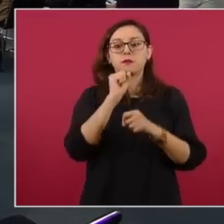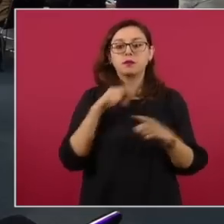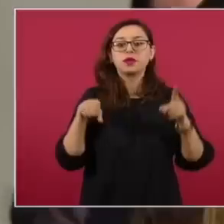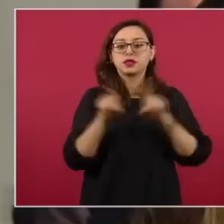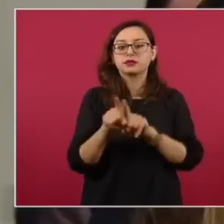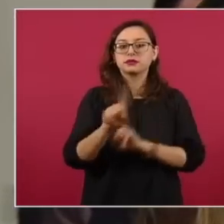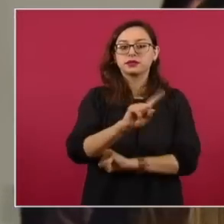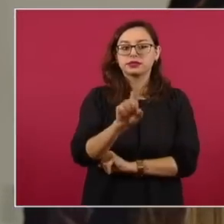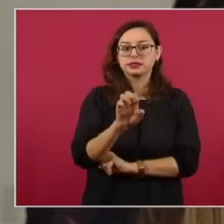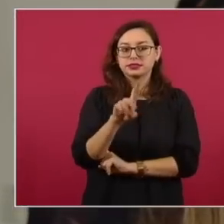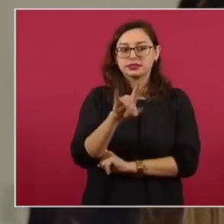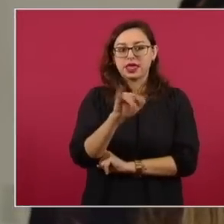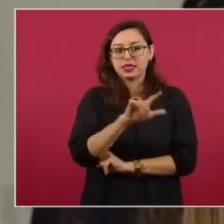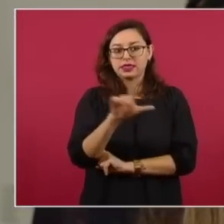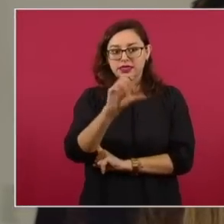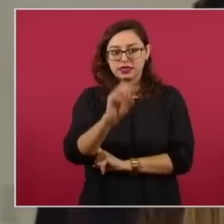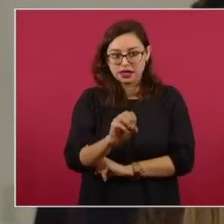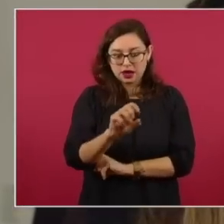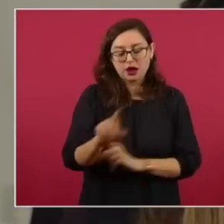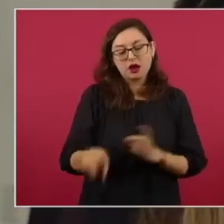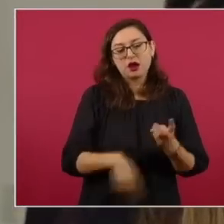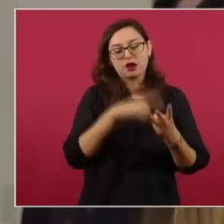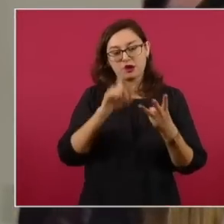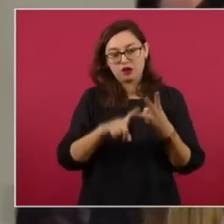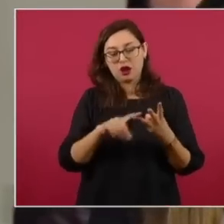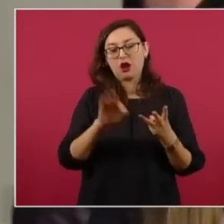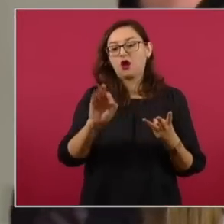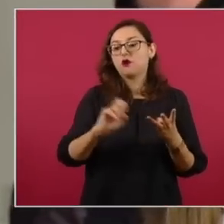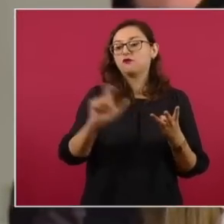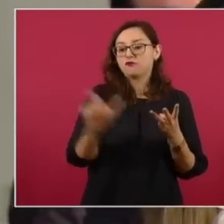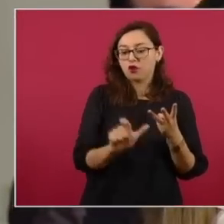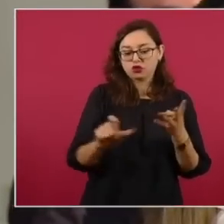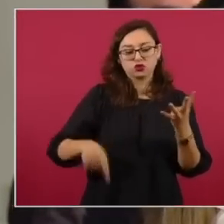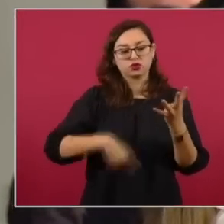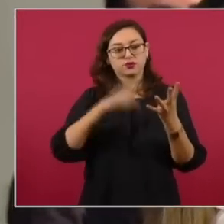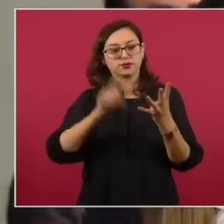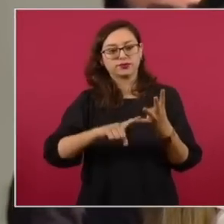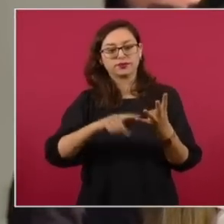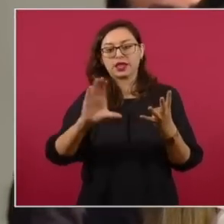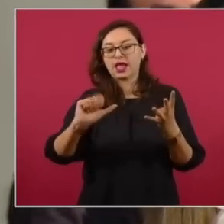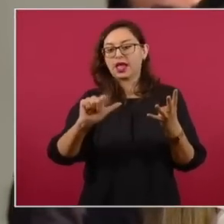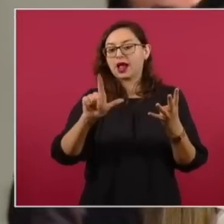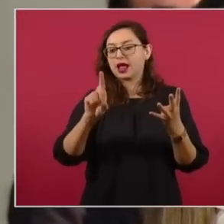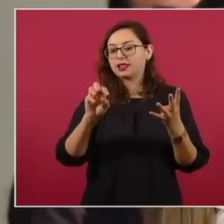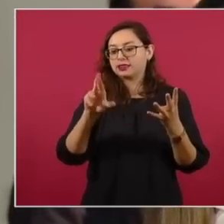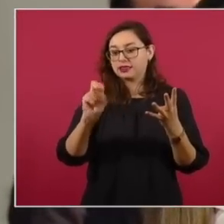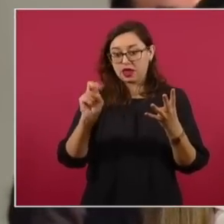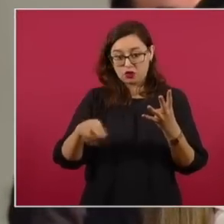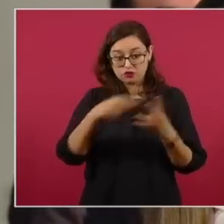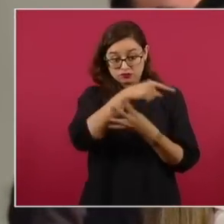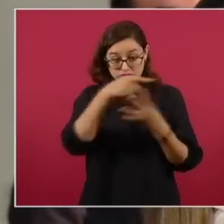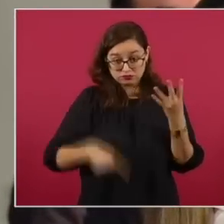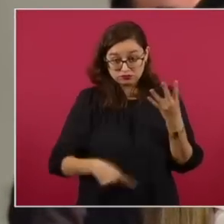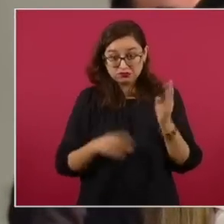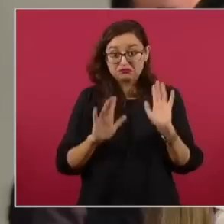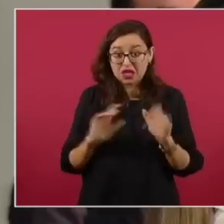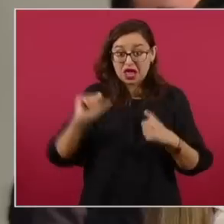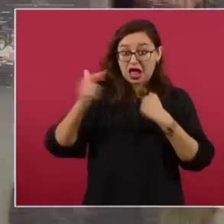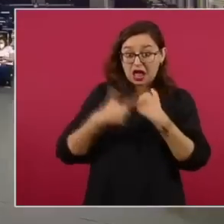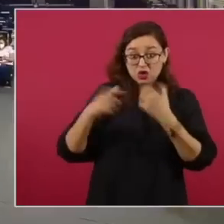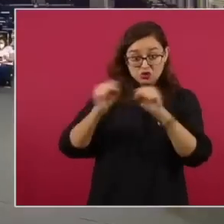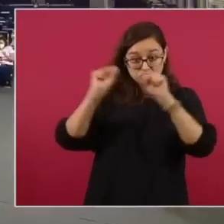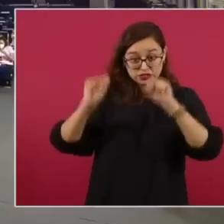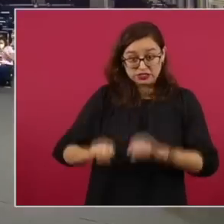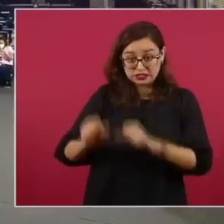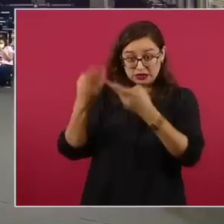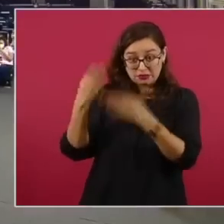Cedillo, en el caso también de Vicente Fox y en el caso de Felipe Calderón, si han recibido estas alertas